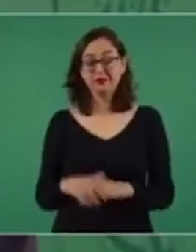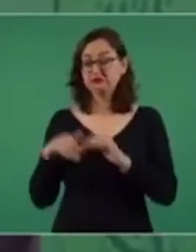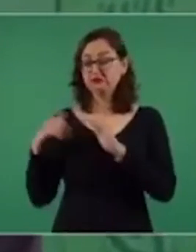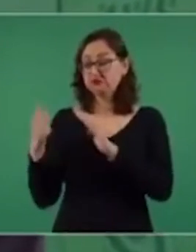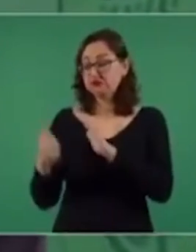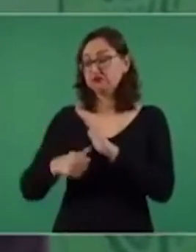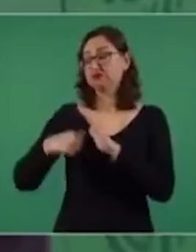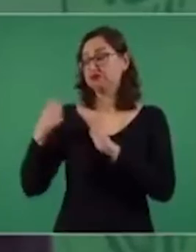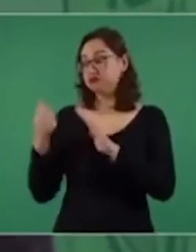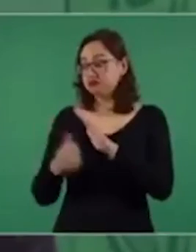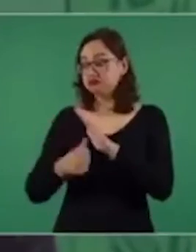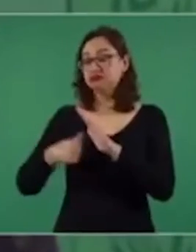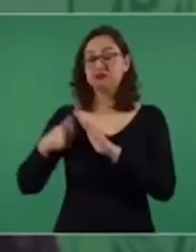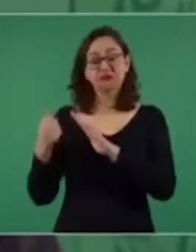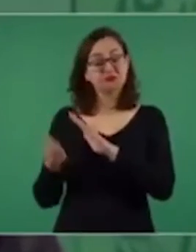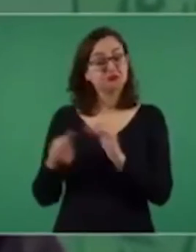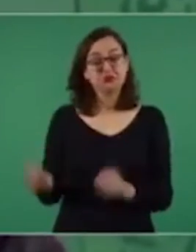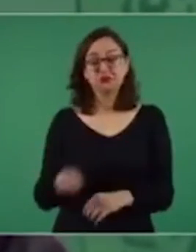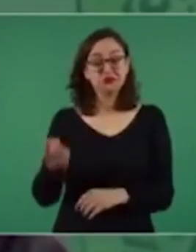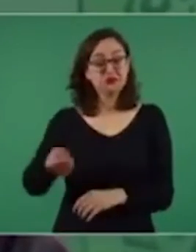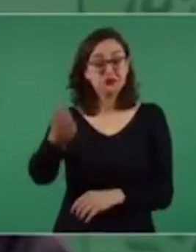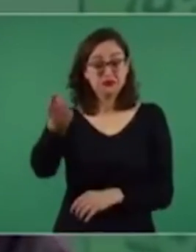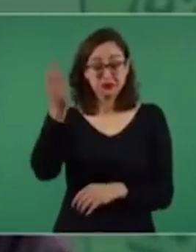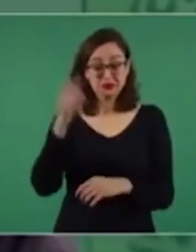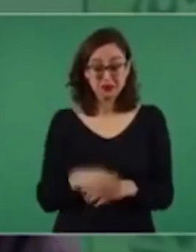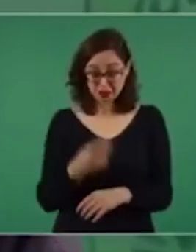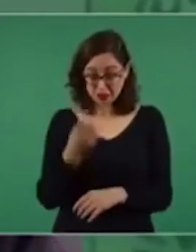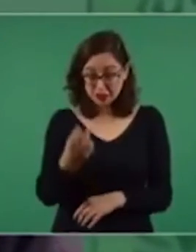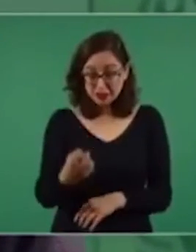¿Encerrados? No.